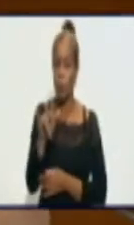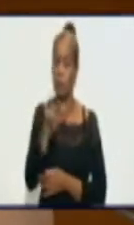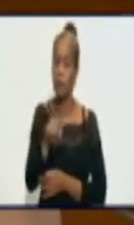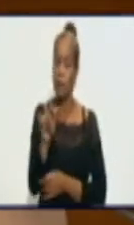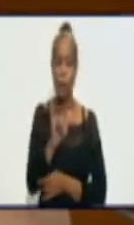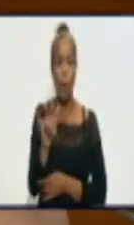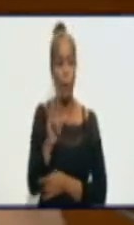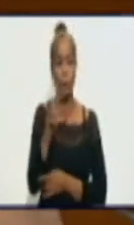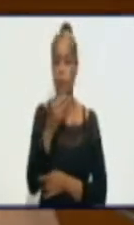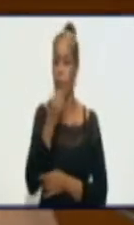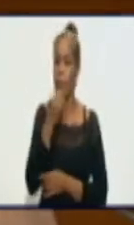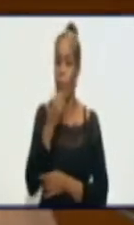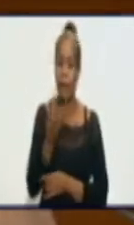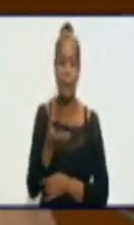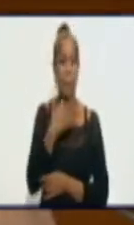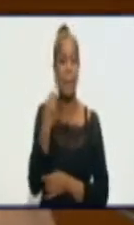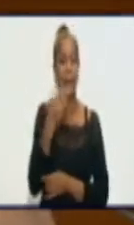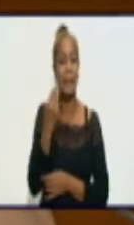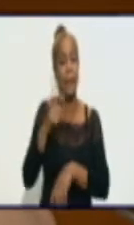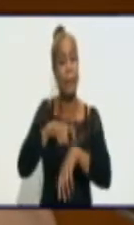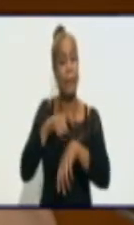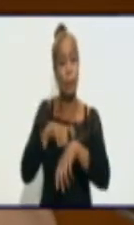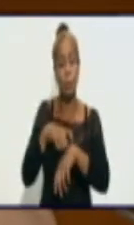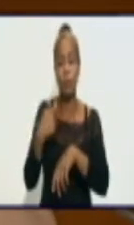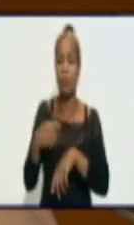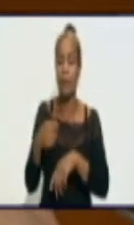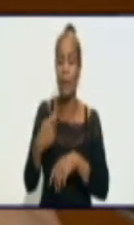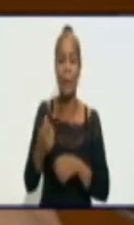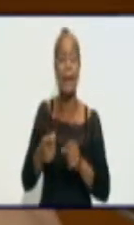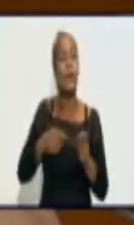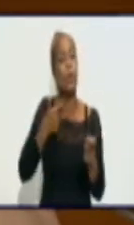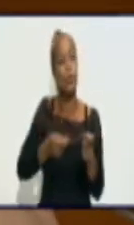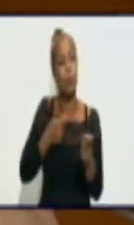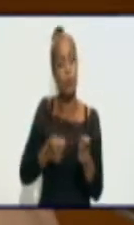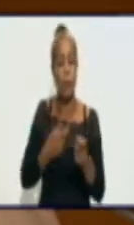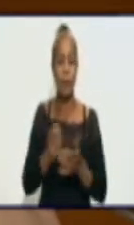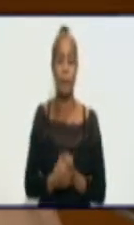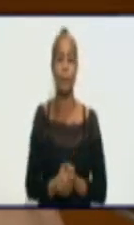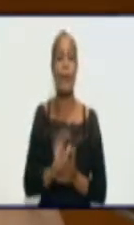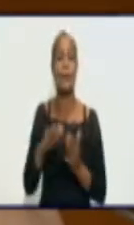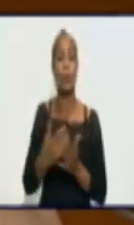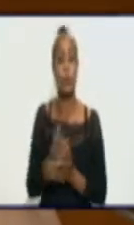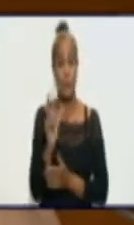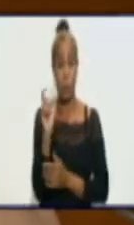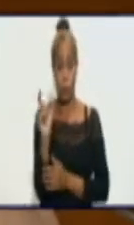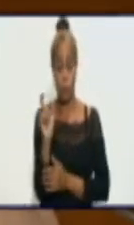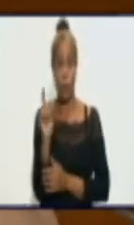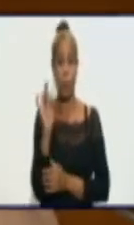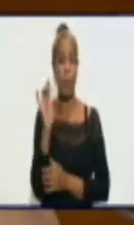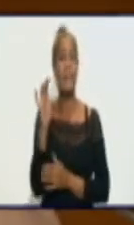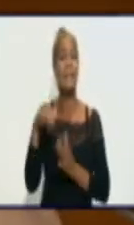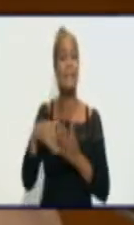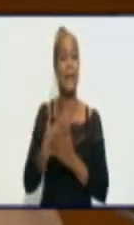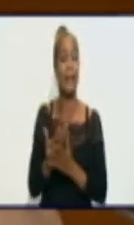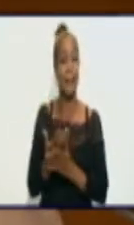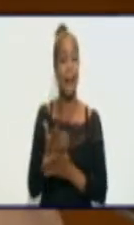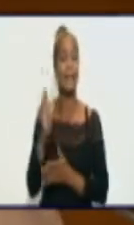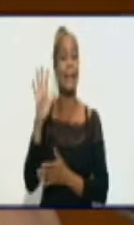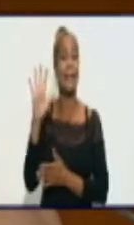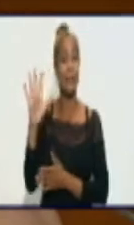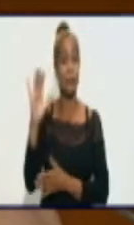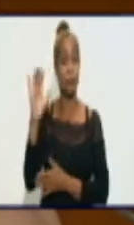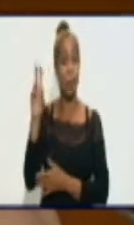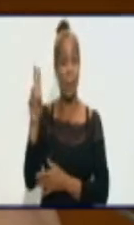él nos gana la batalla. Hoy la provincia, en los últimos 15 días, fíjense, la provincia ha reportado 526